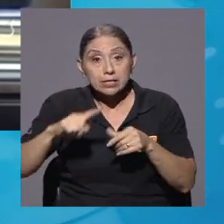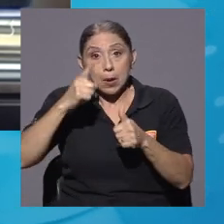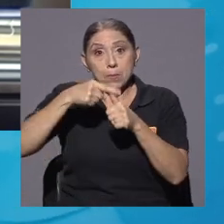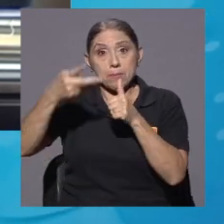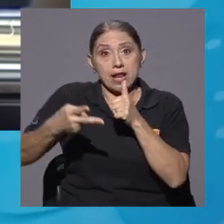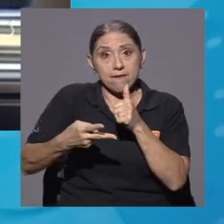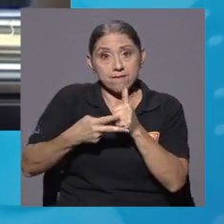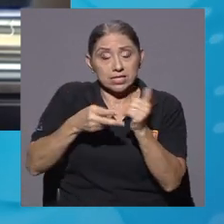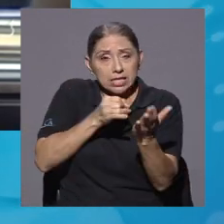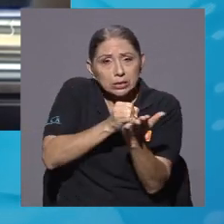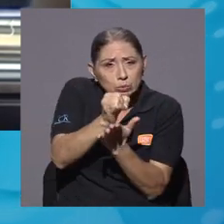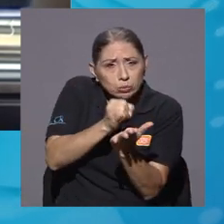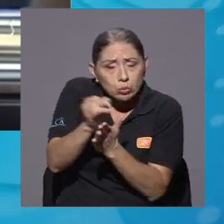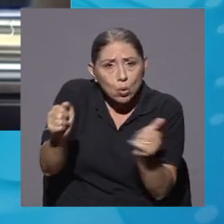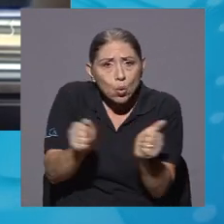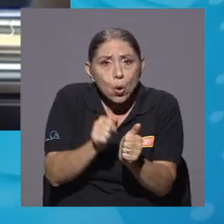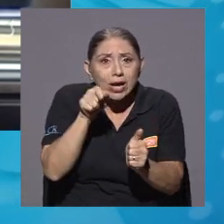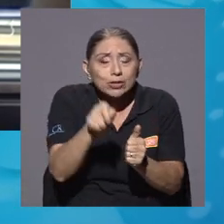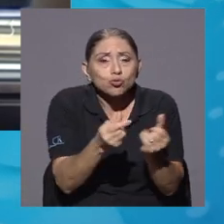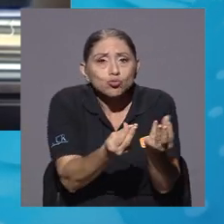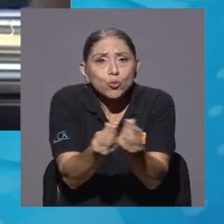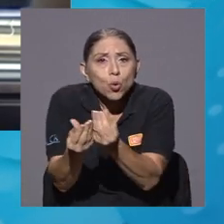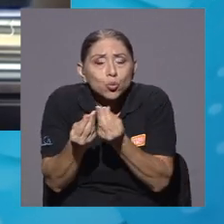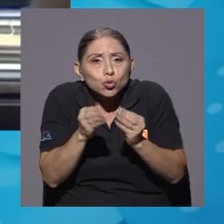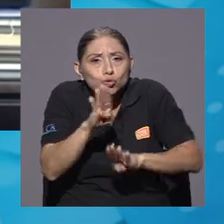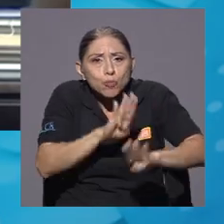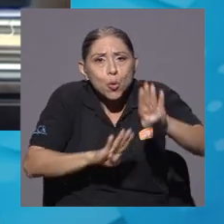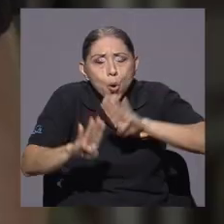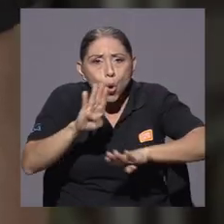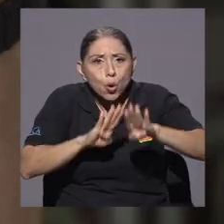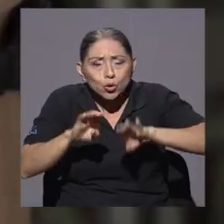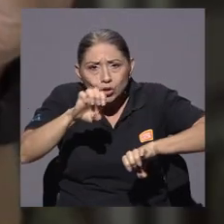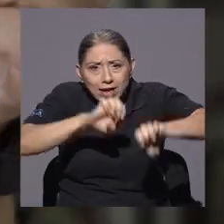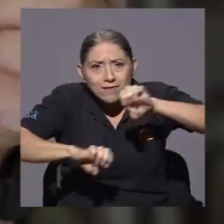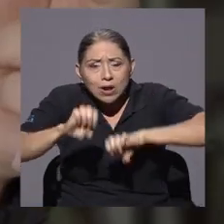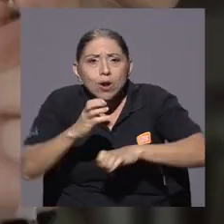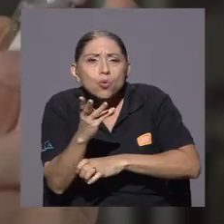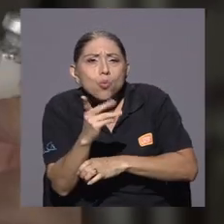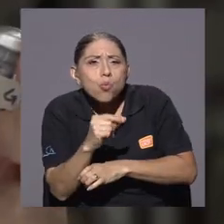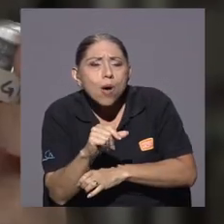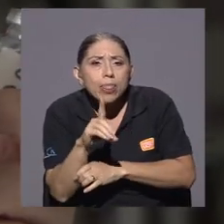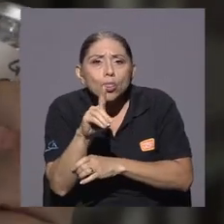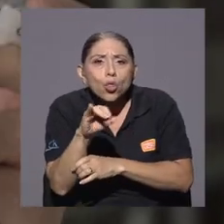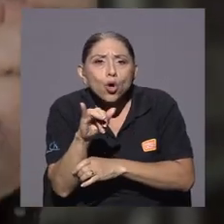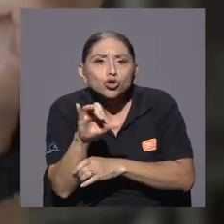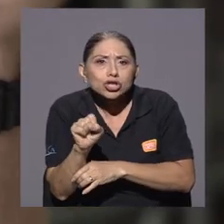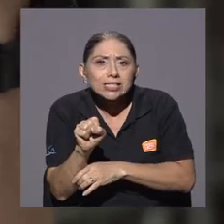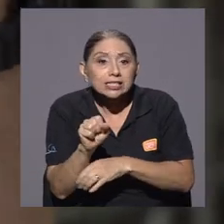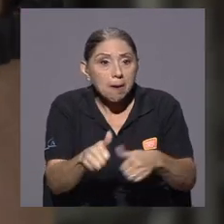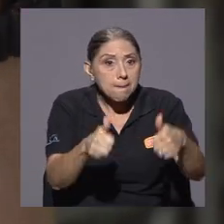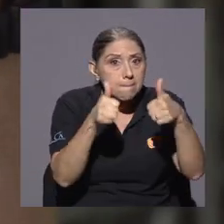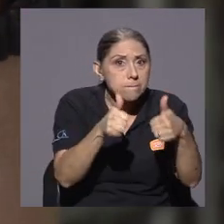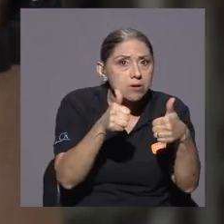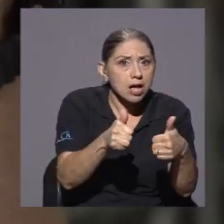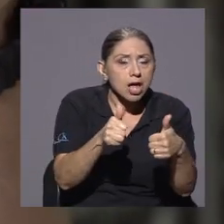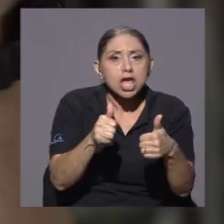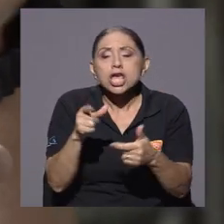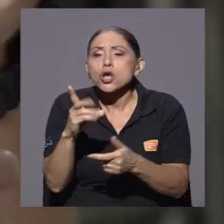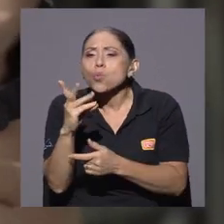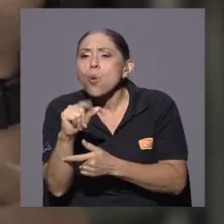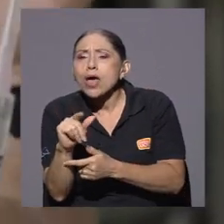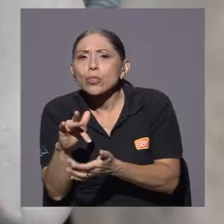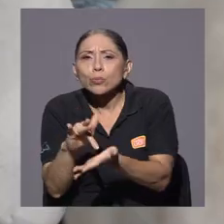que se hace un estudio con este tipo de productos biológicos de evaluar la dosis eficacia y dosis